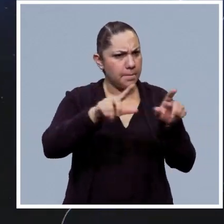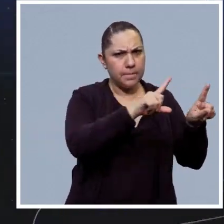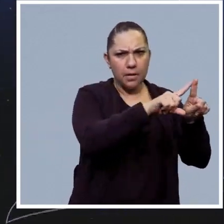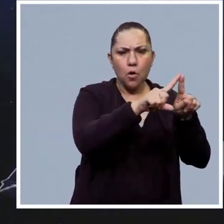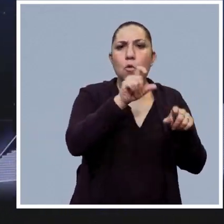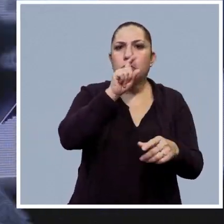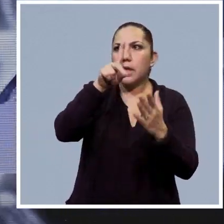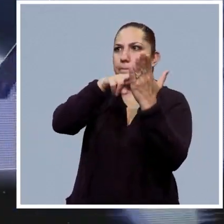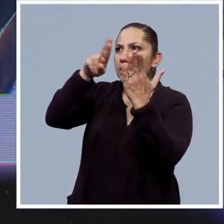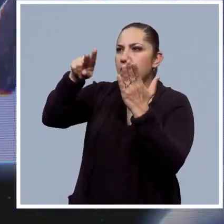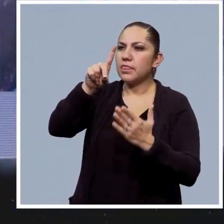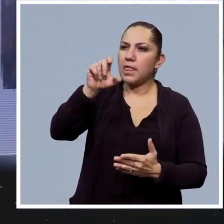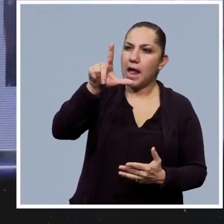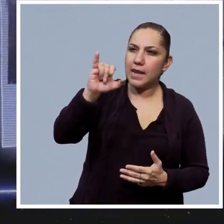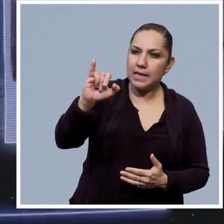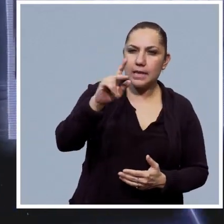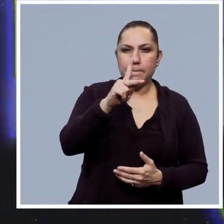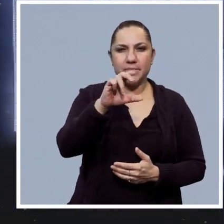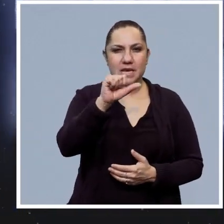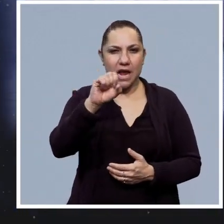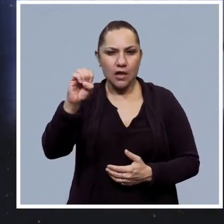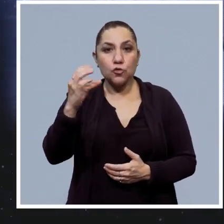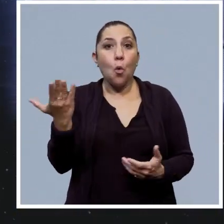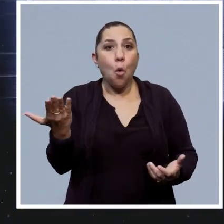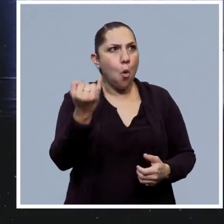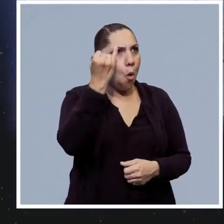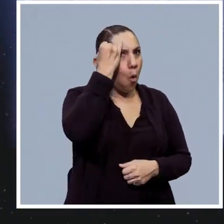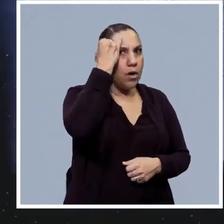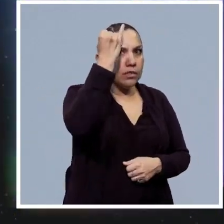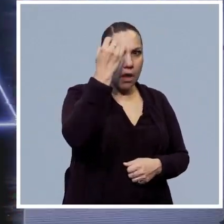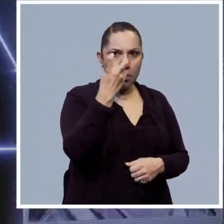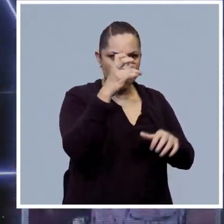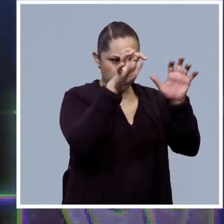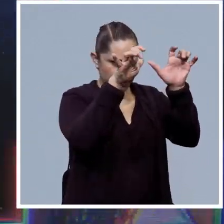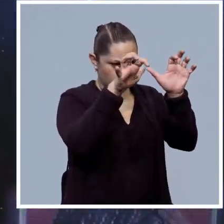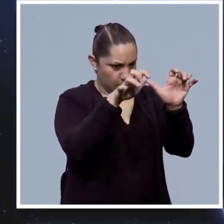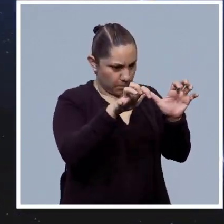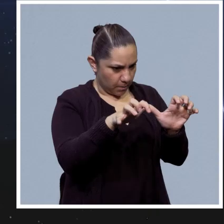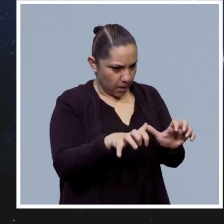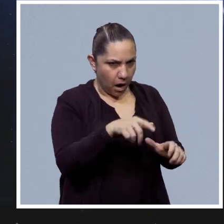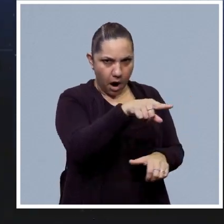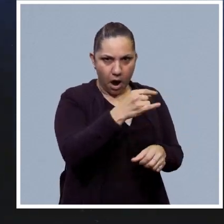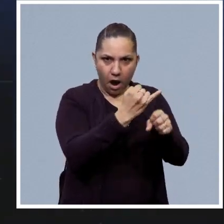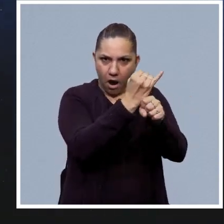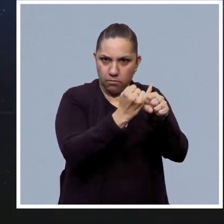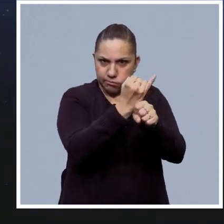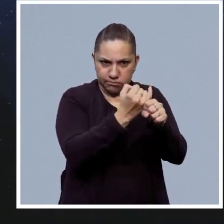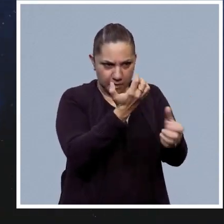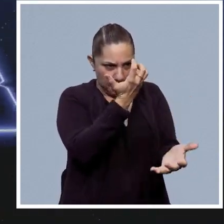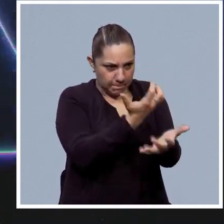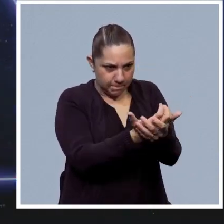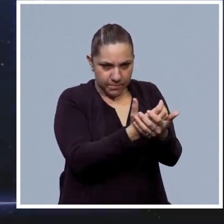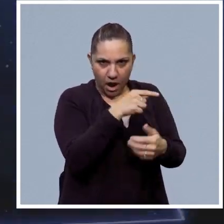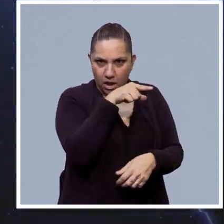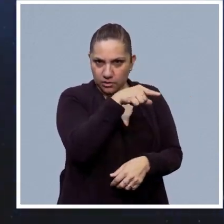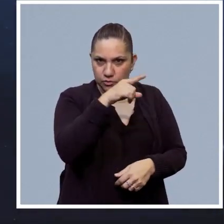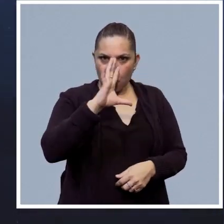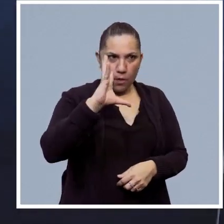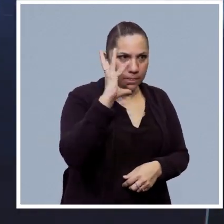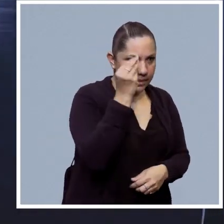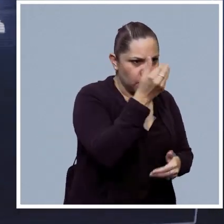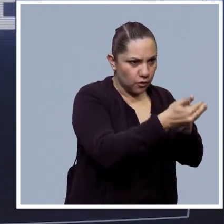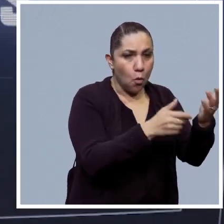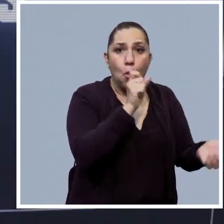reinterpretación de pinturas de artistas como Dalí o Picasso, escribir textos a partir de una idea específica haciendo su propia investigación,